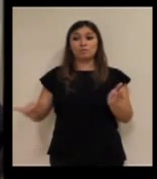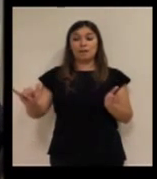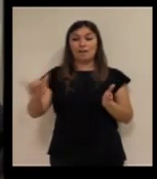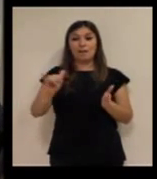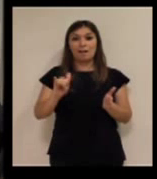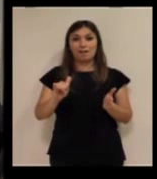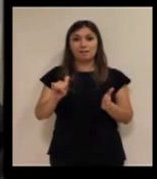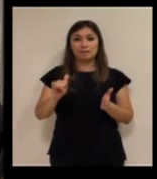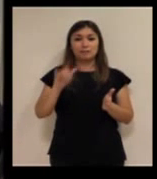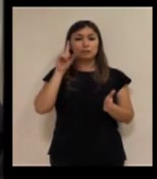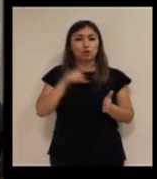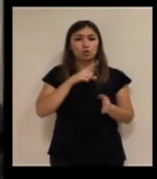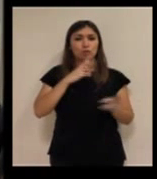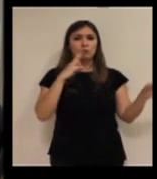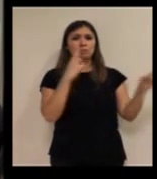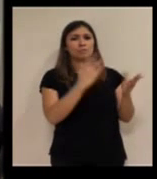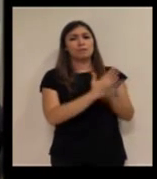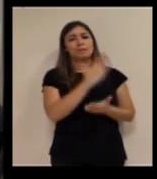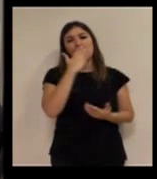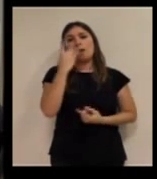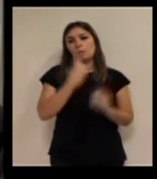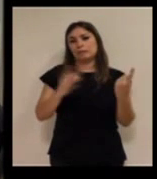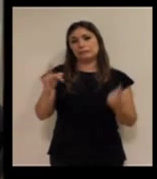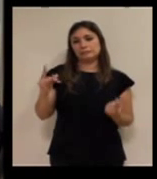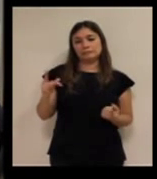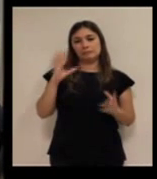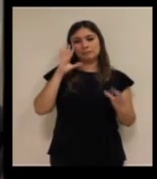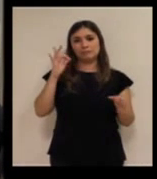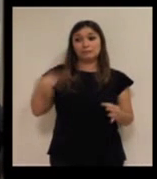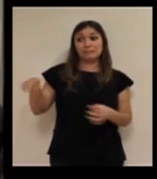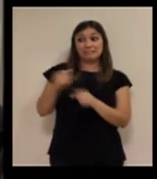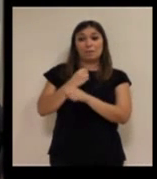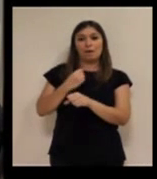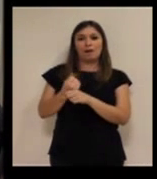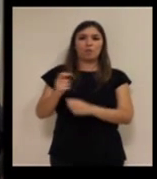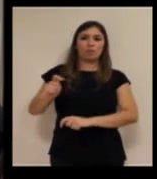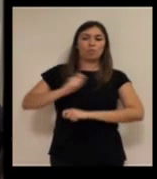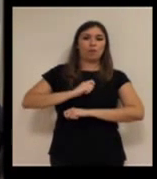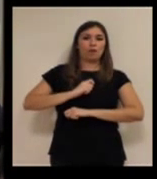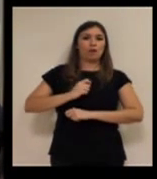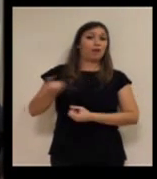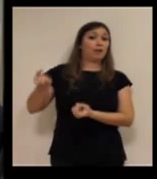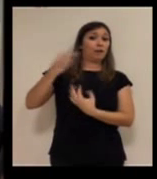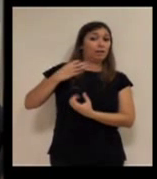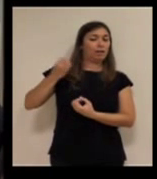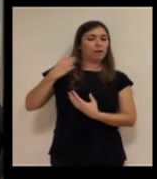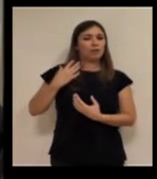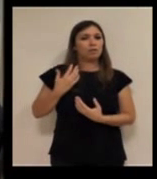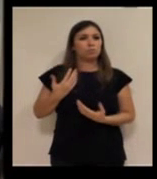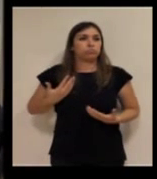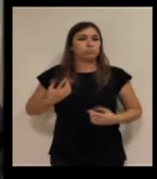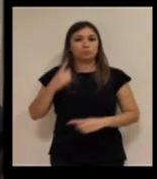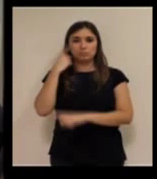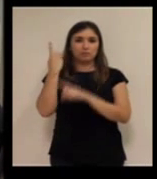utilizar los servicios que tienen en ocasiones en ocasiones sí claro ellos aportan una visión